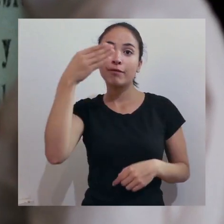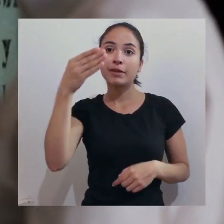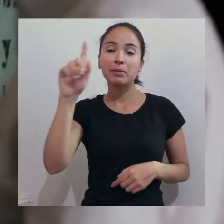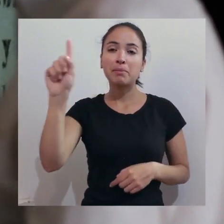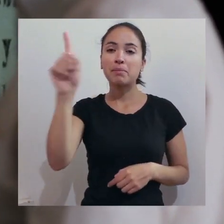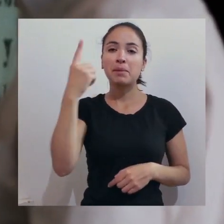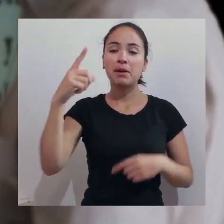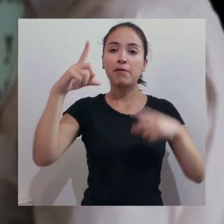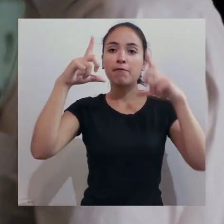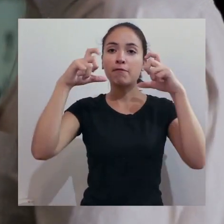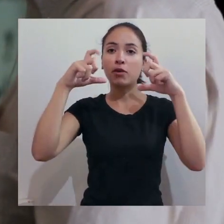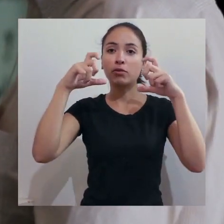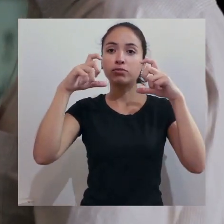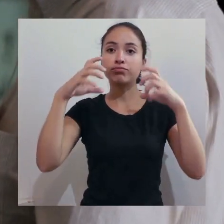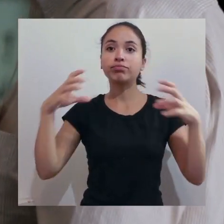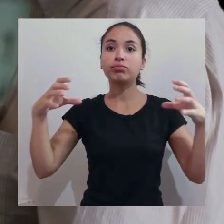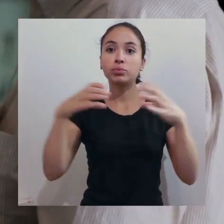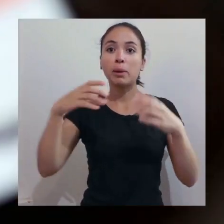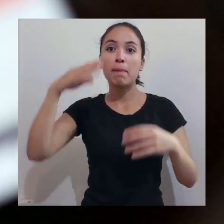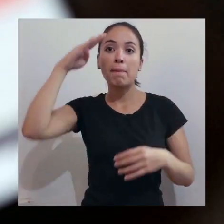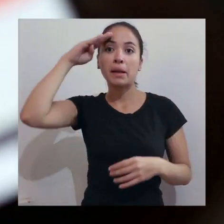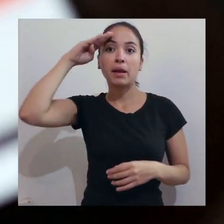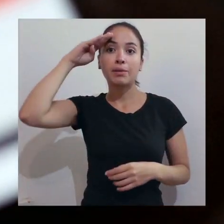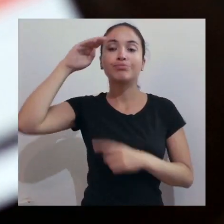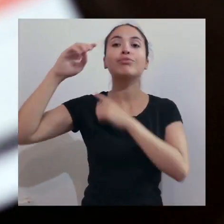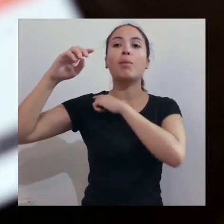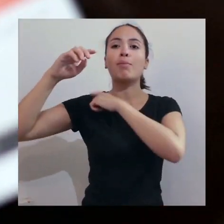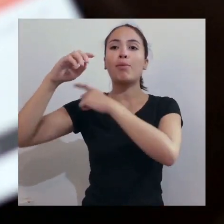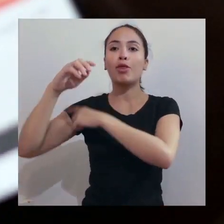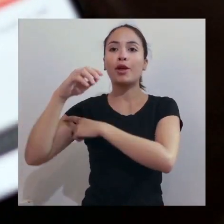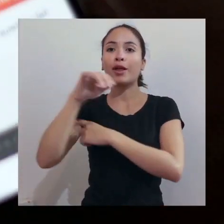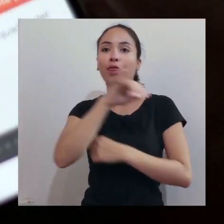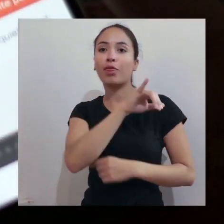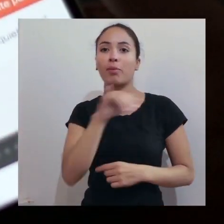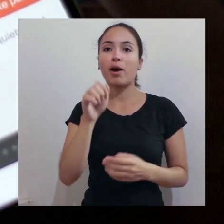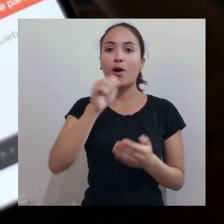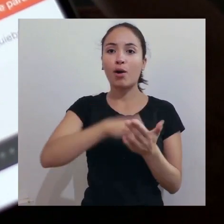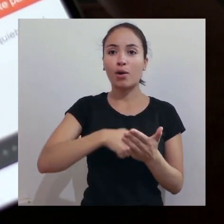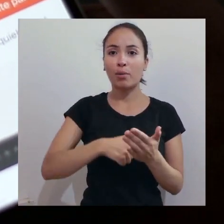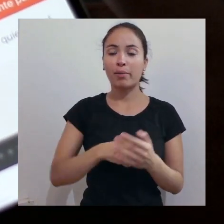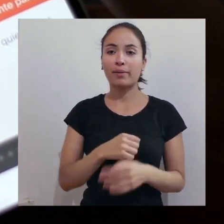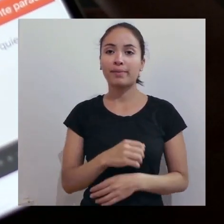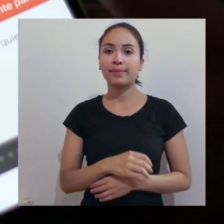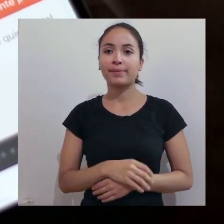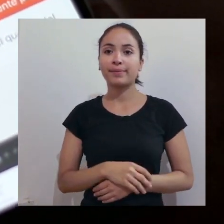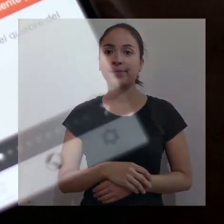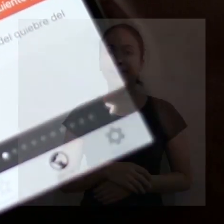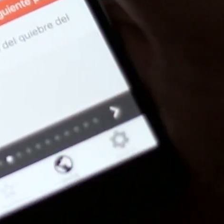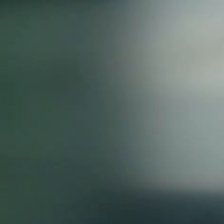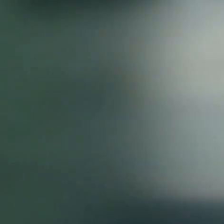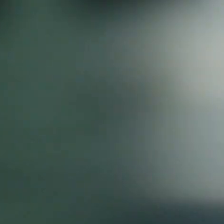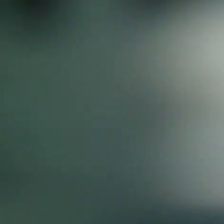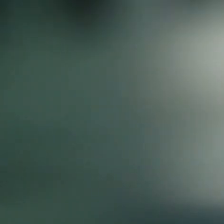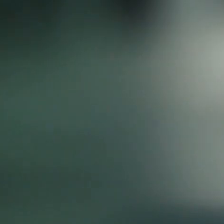Puset se encuentra frente a una de las primeras fotos que muestra la Junta Militar en el poder tras el golpe de Estado.